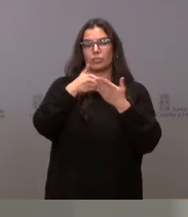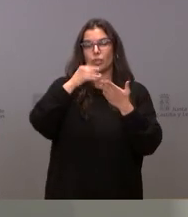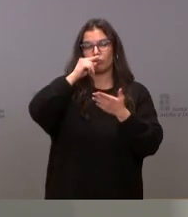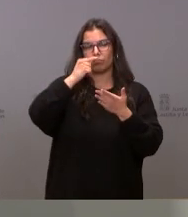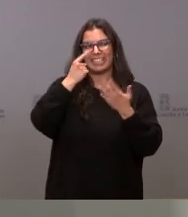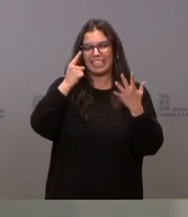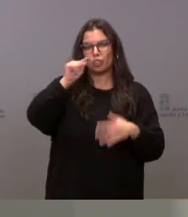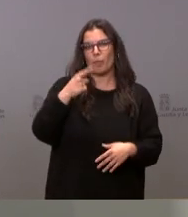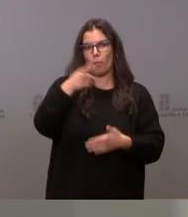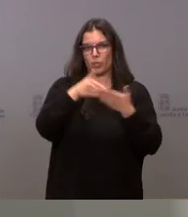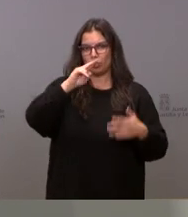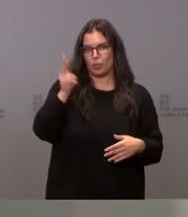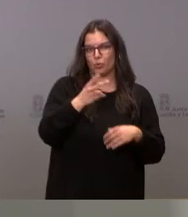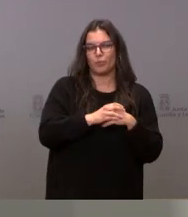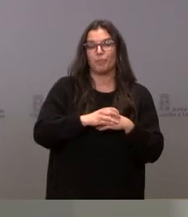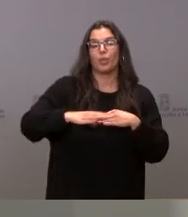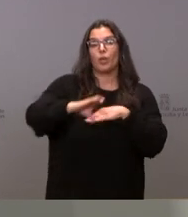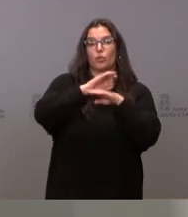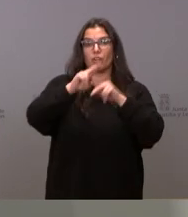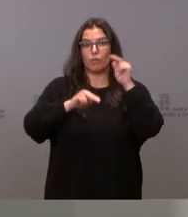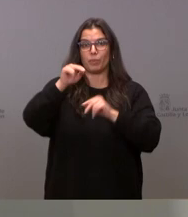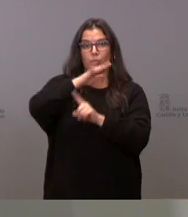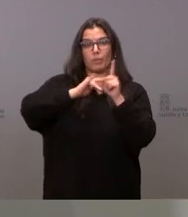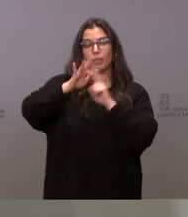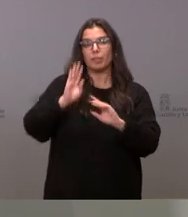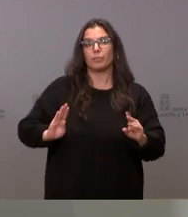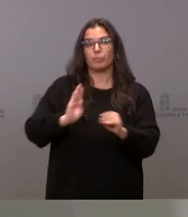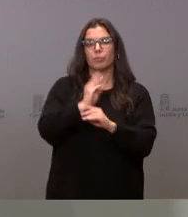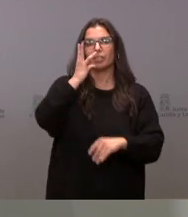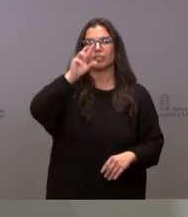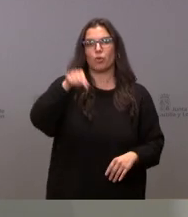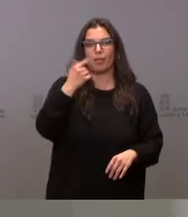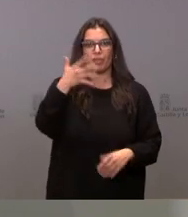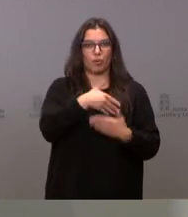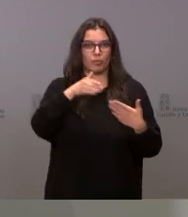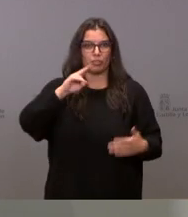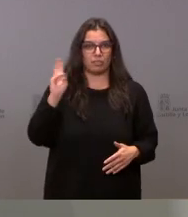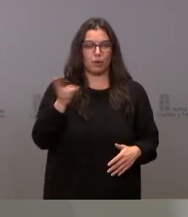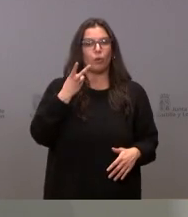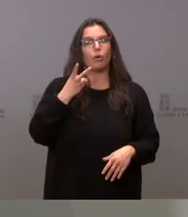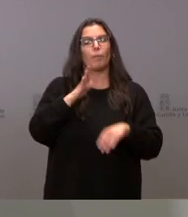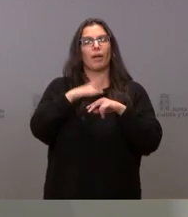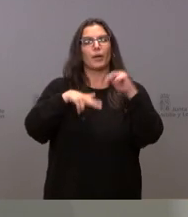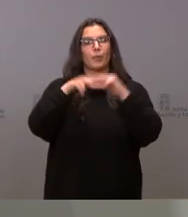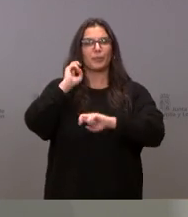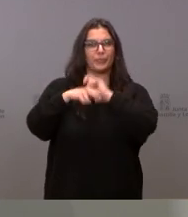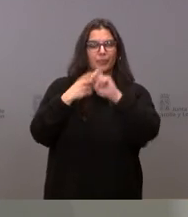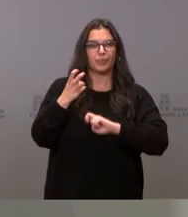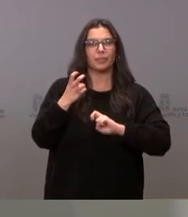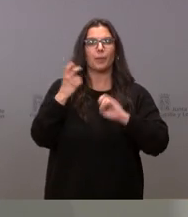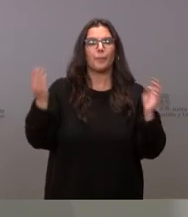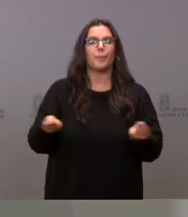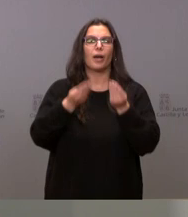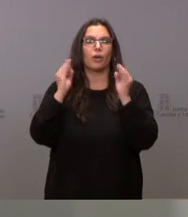La Consejería de Fomento y Medio Ambiente concede 3,5 millones de euros para obras de reforma y